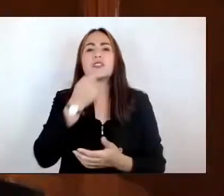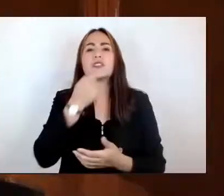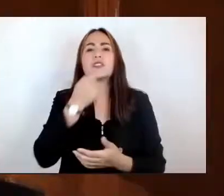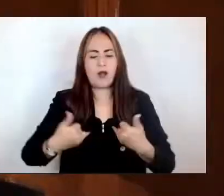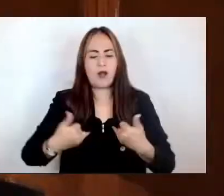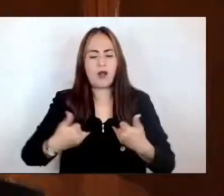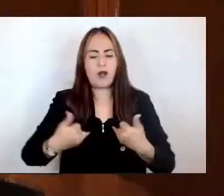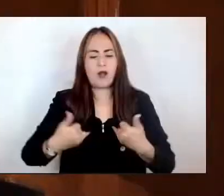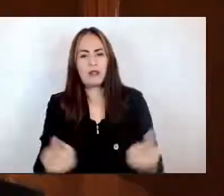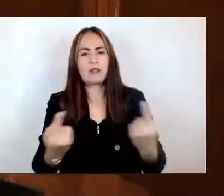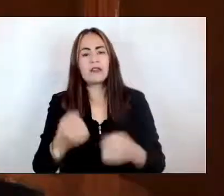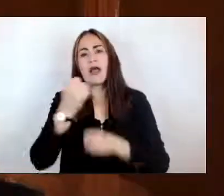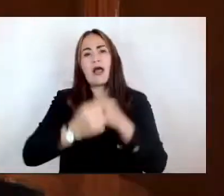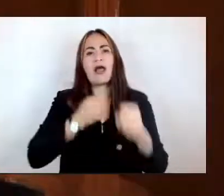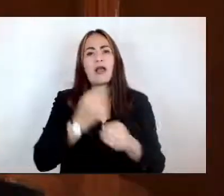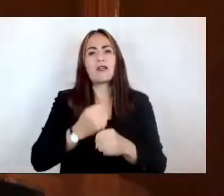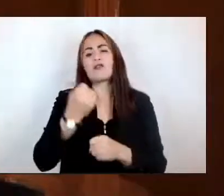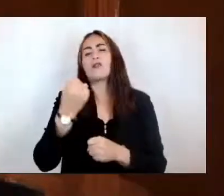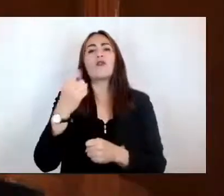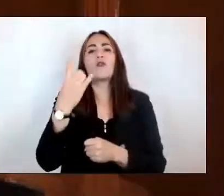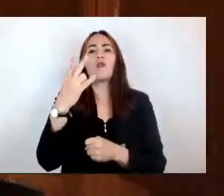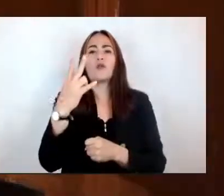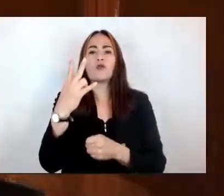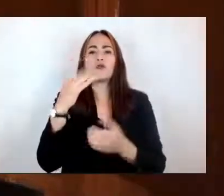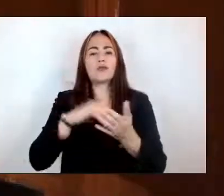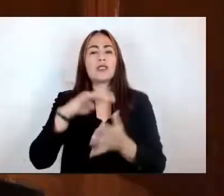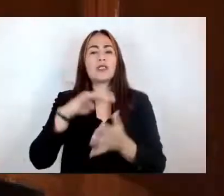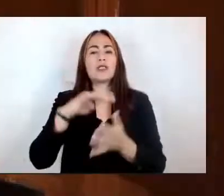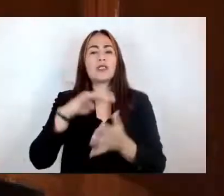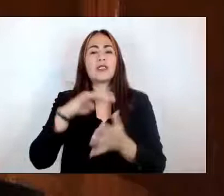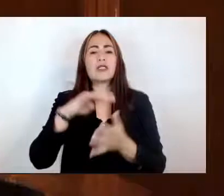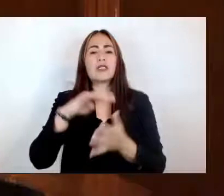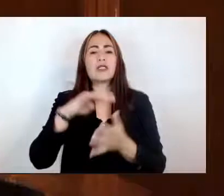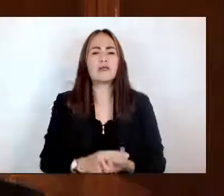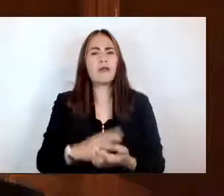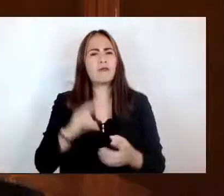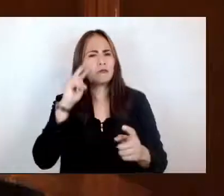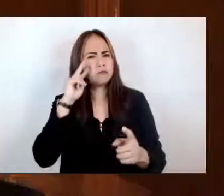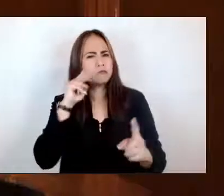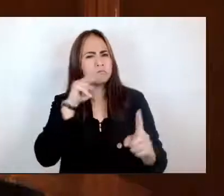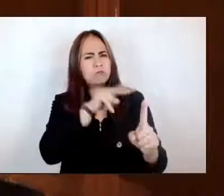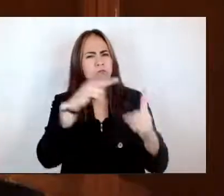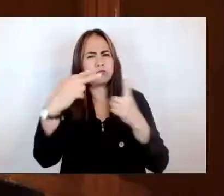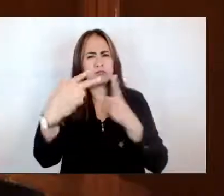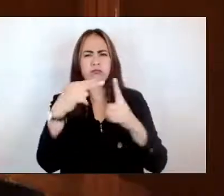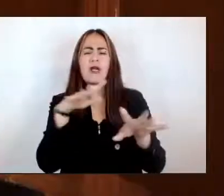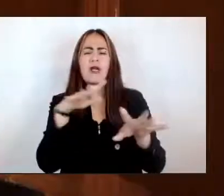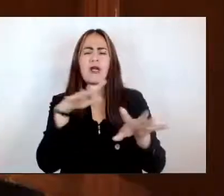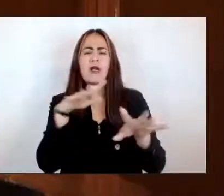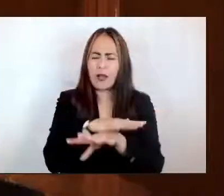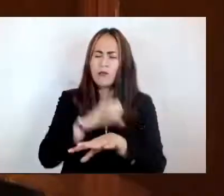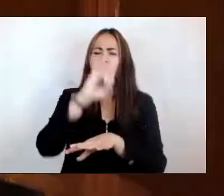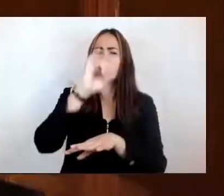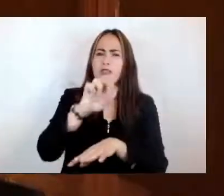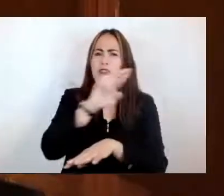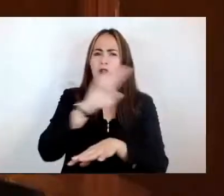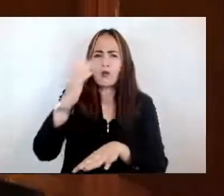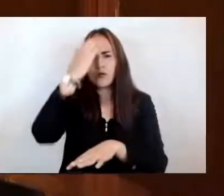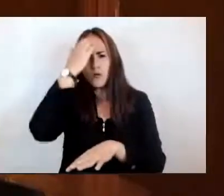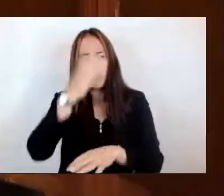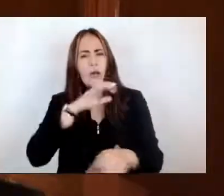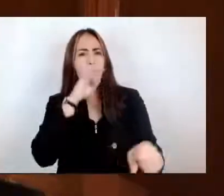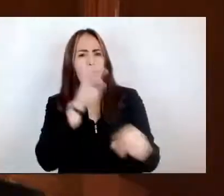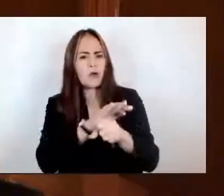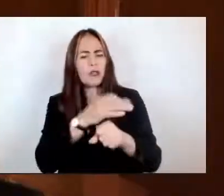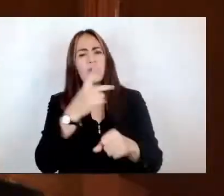2014, se ha transformado el enfoque a través del cual debemos de reconocer, proteger y promover los derechos de la